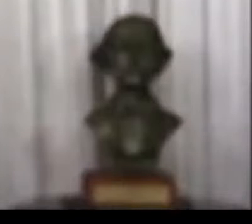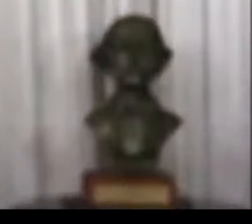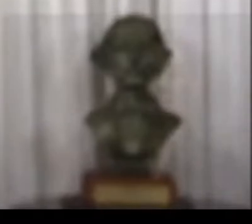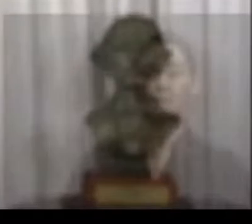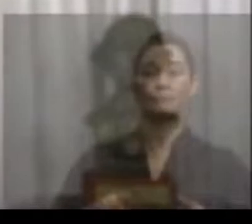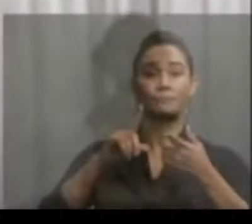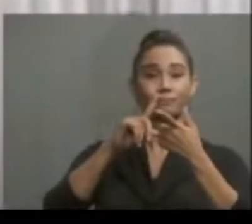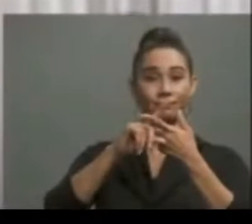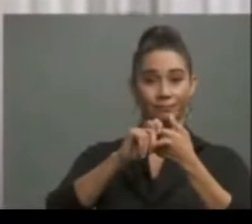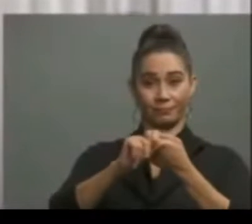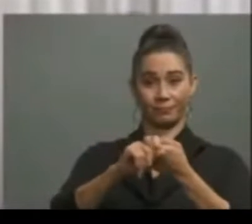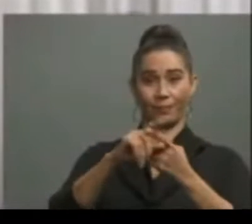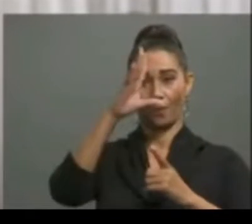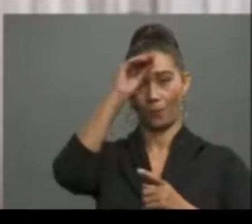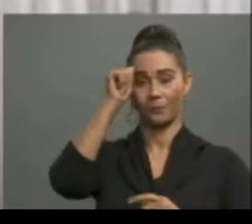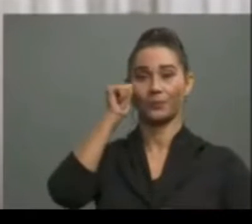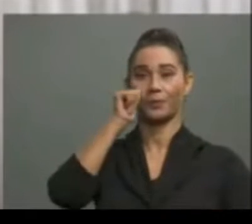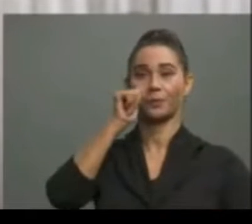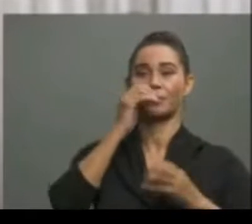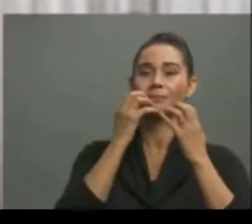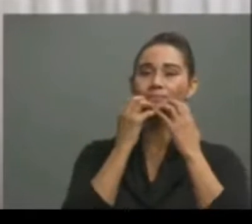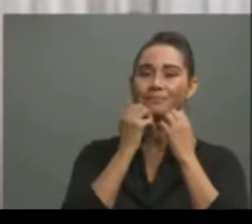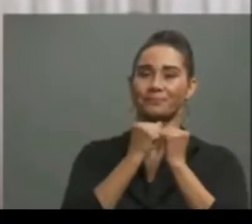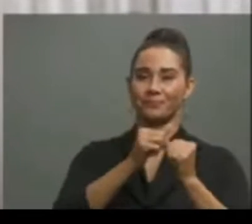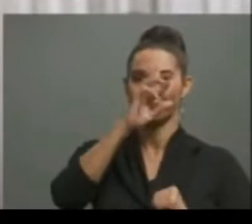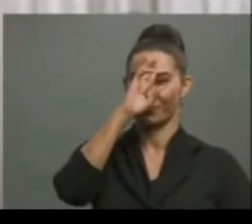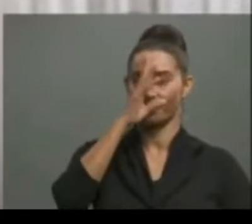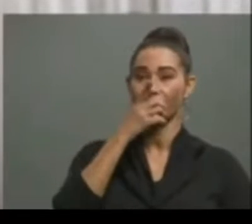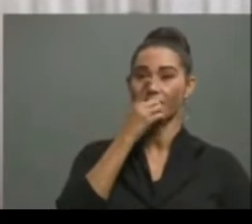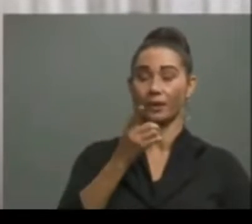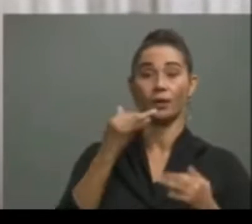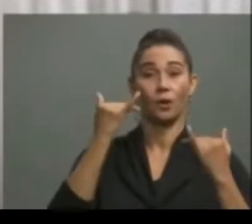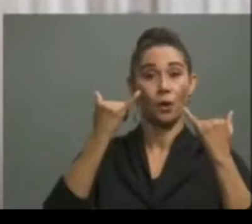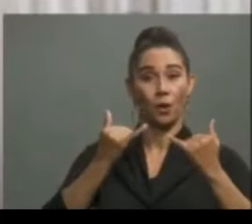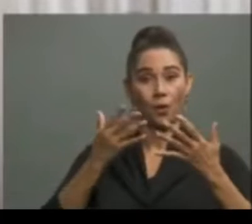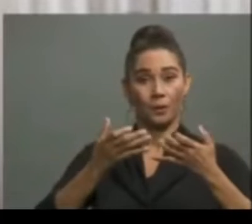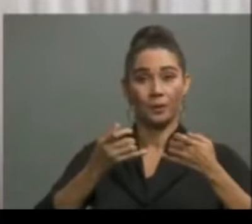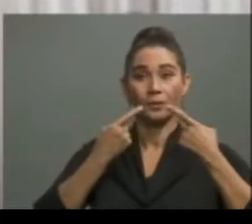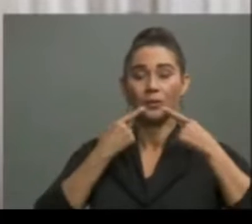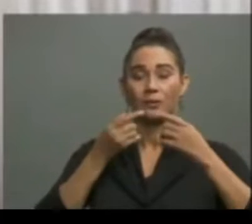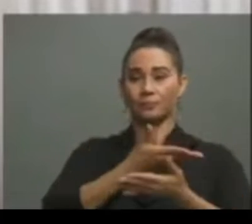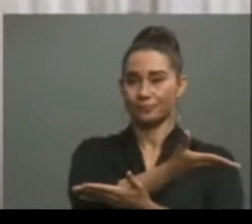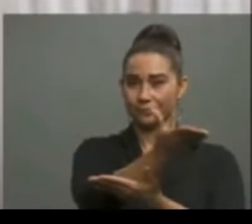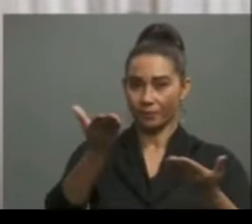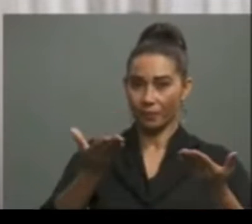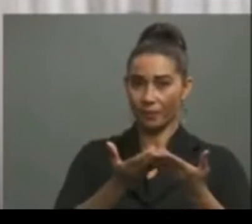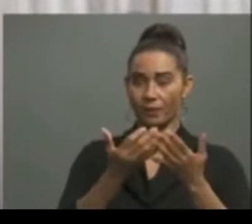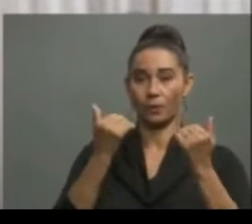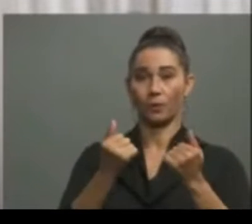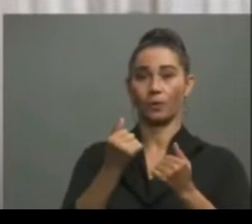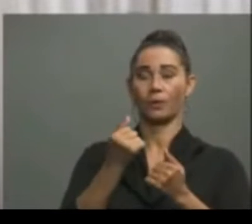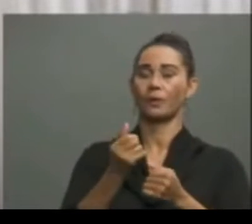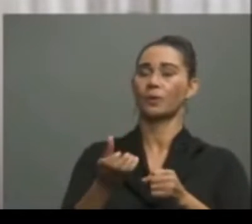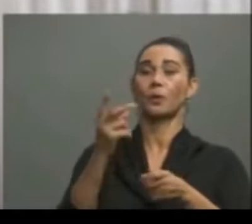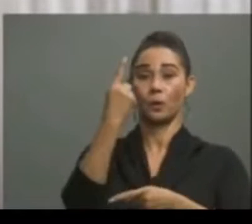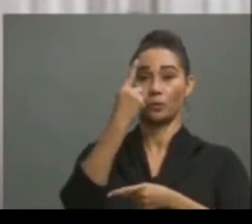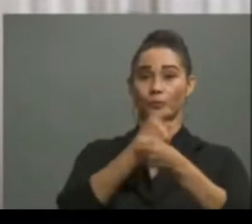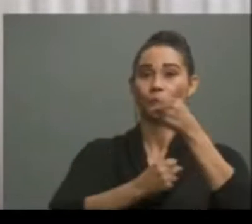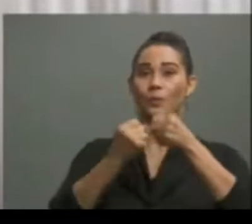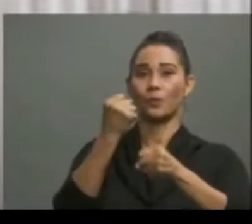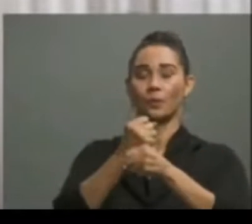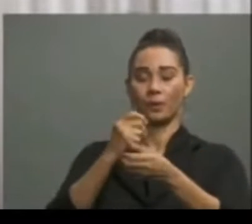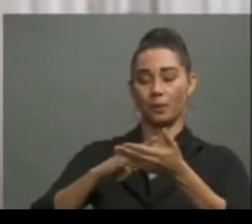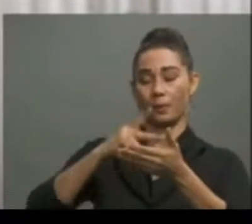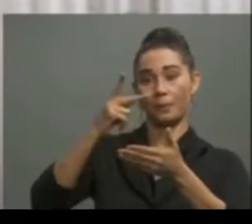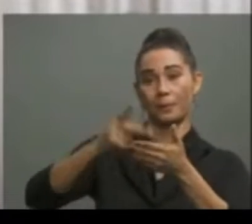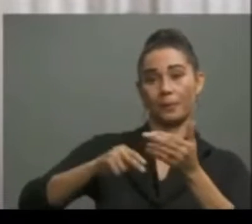Amigas y amigos, querido pueblo dominicano, me quiero dirigir a todos ustedes hoy cuando se cumple el aniversario de nuestro